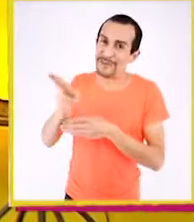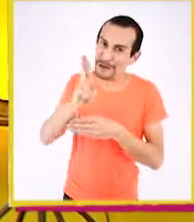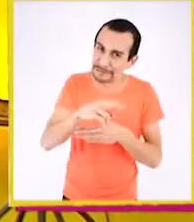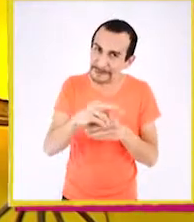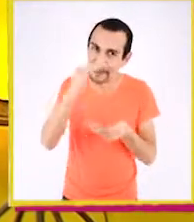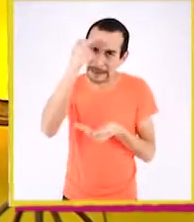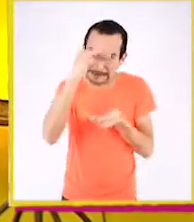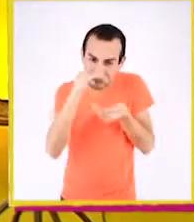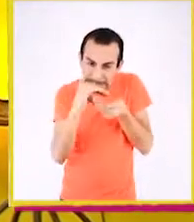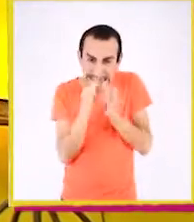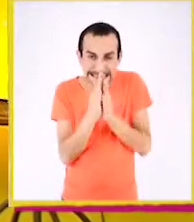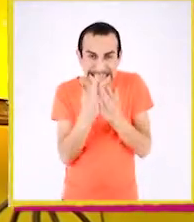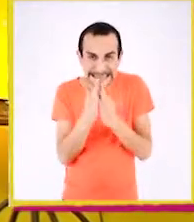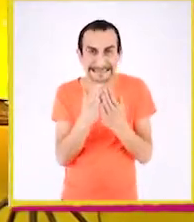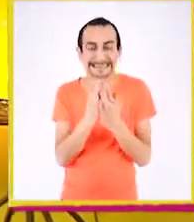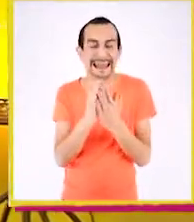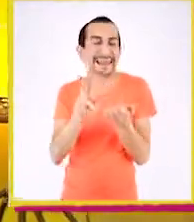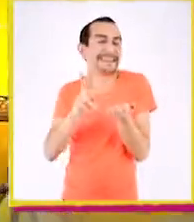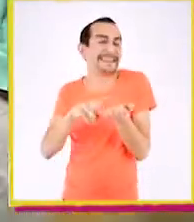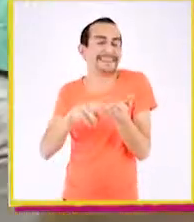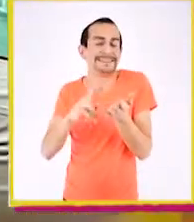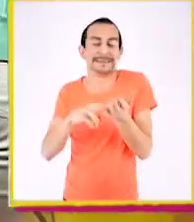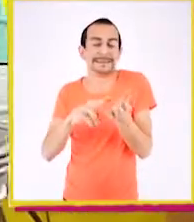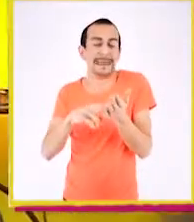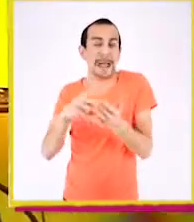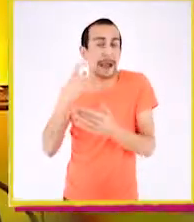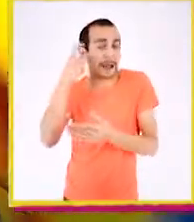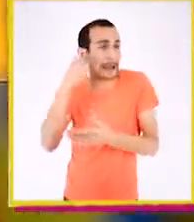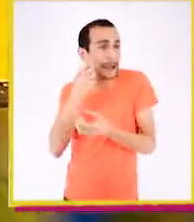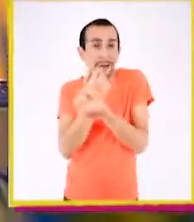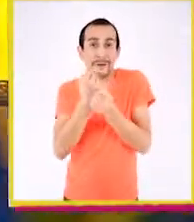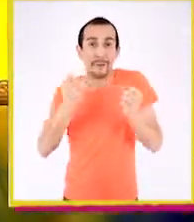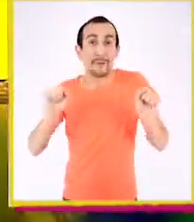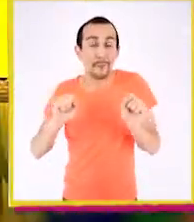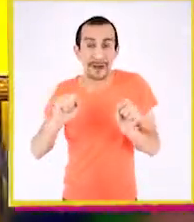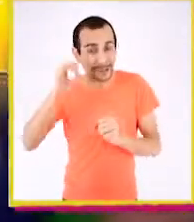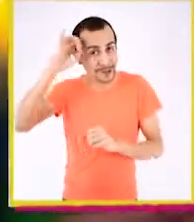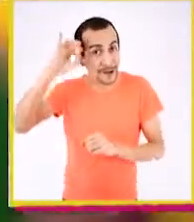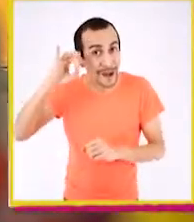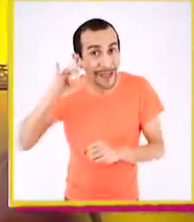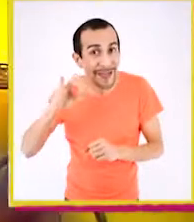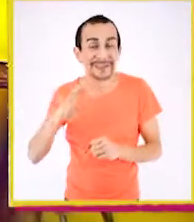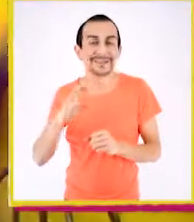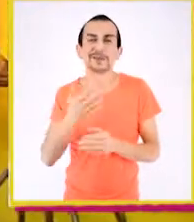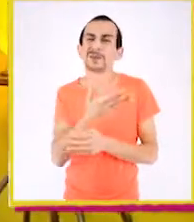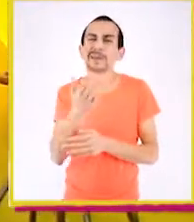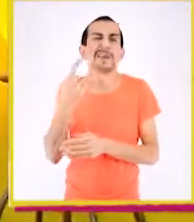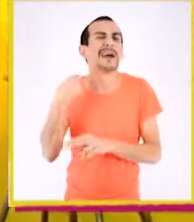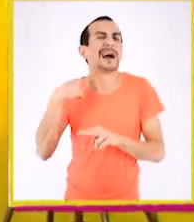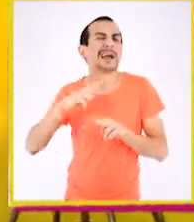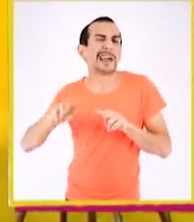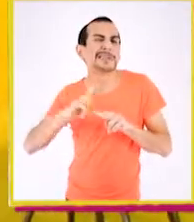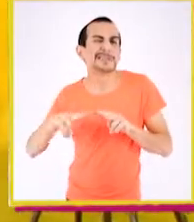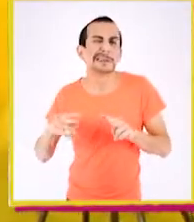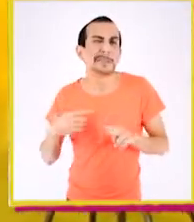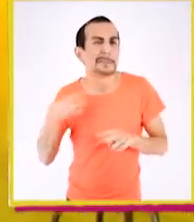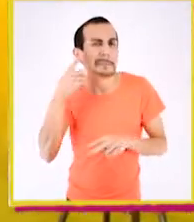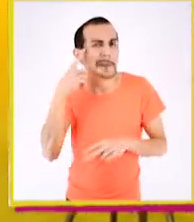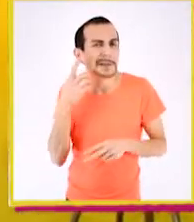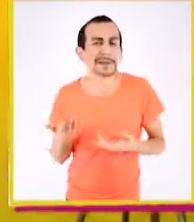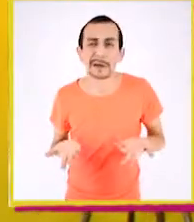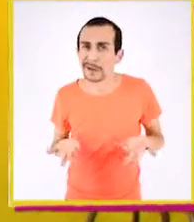volvamos a las mini libretitas. Van a quedar increíbles, lo sé. ¿Y ustedes qué piensan hacer con las libretitas?